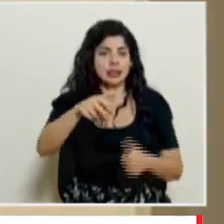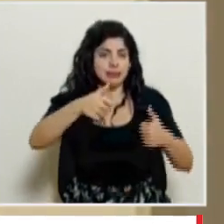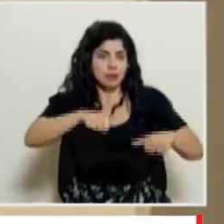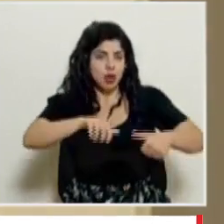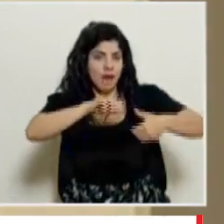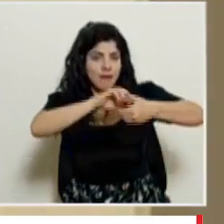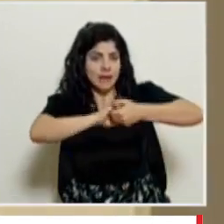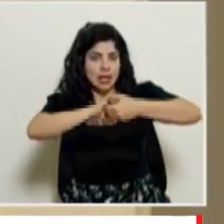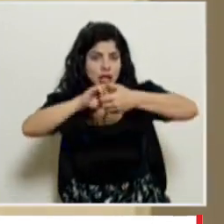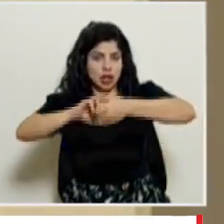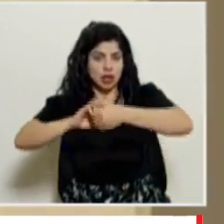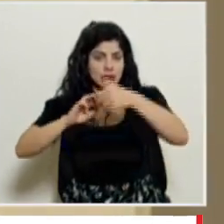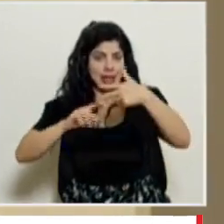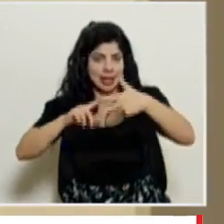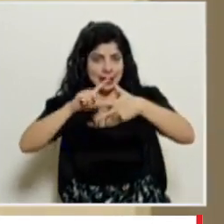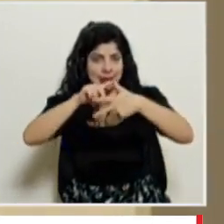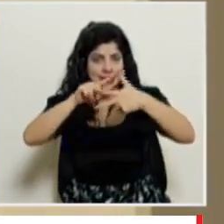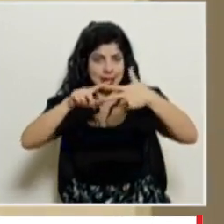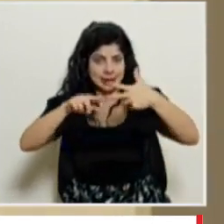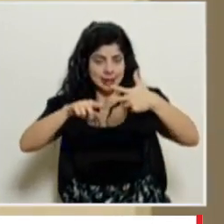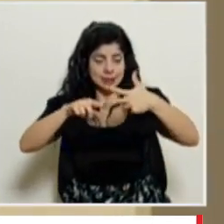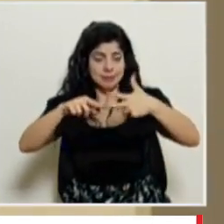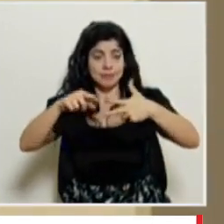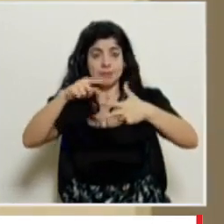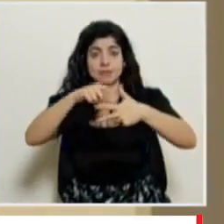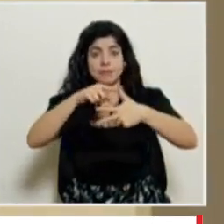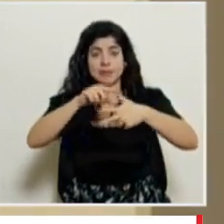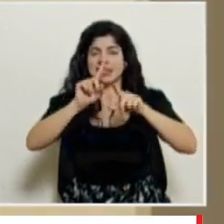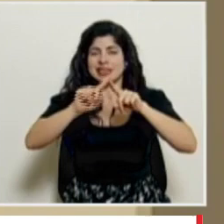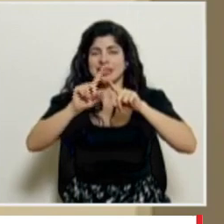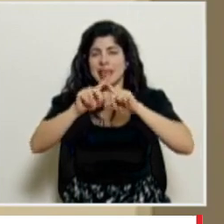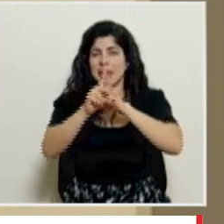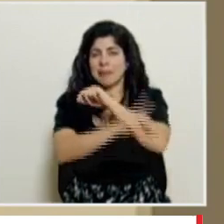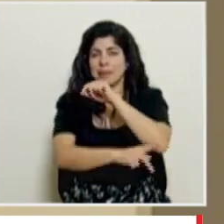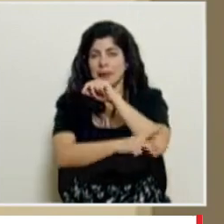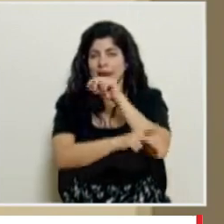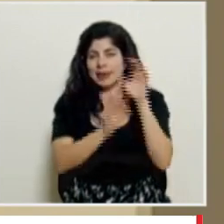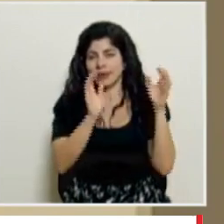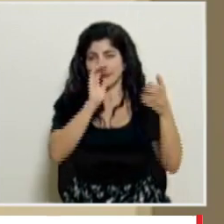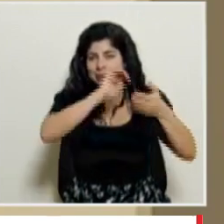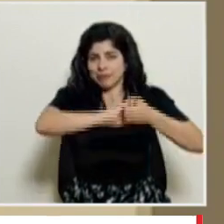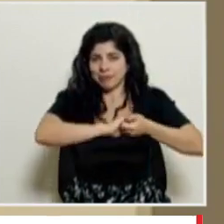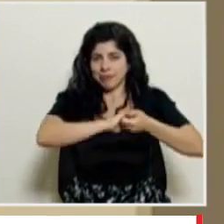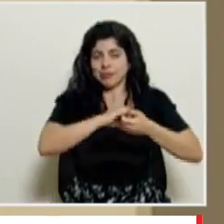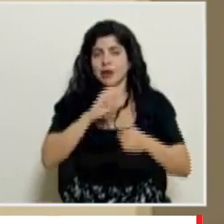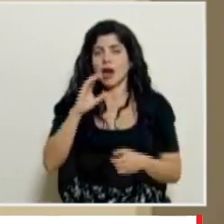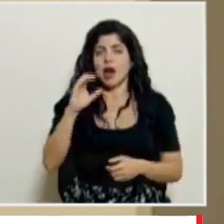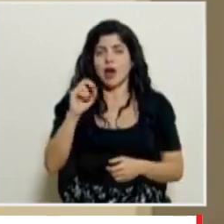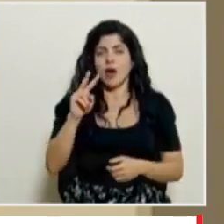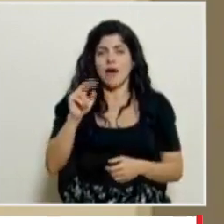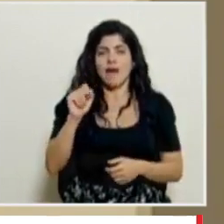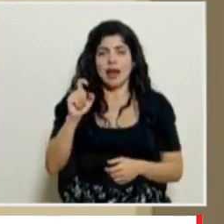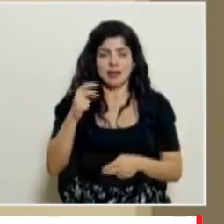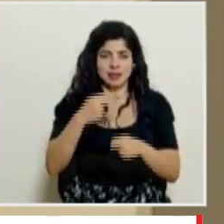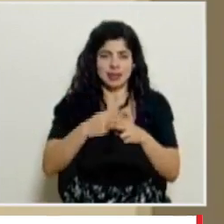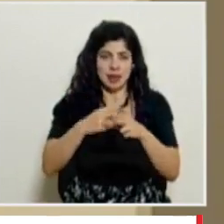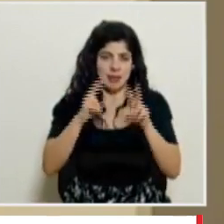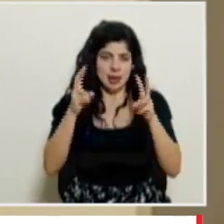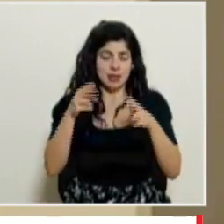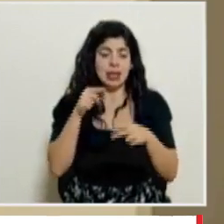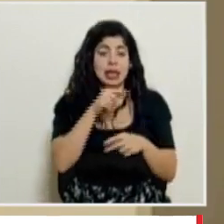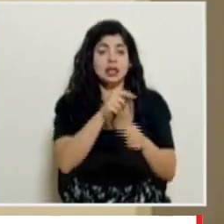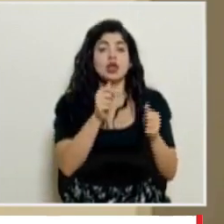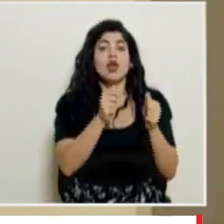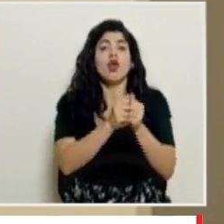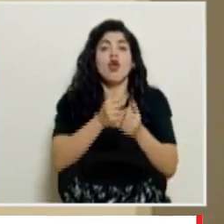suscritos es un un convenio multilateral que es el mecanismo COVAX que se maneja con